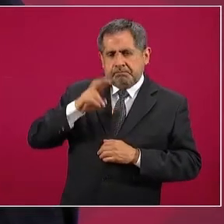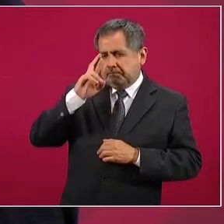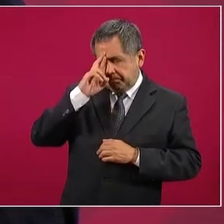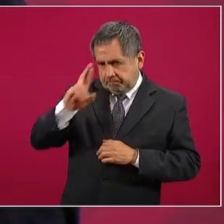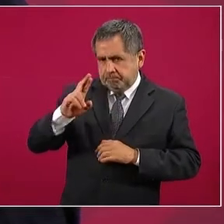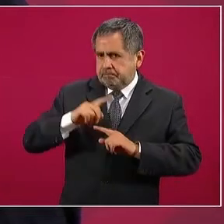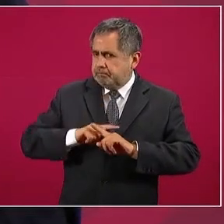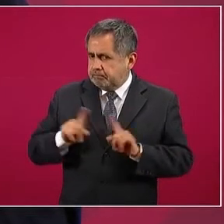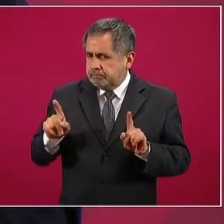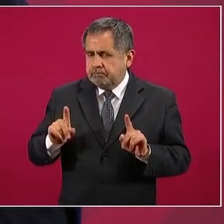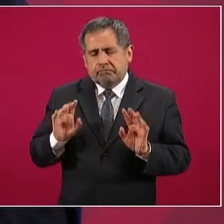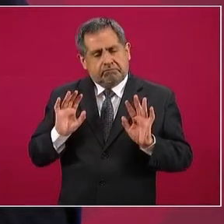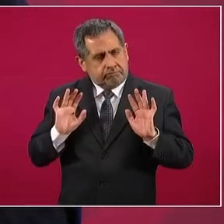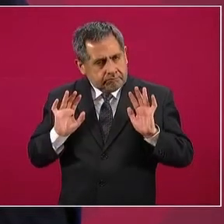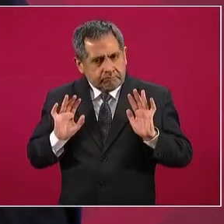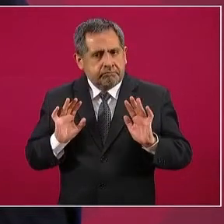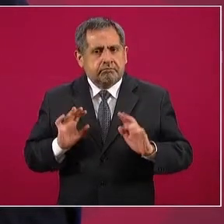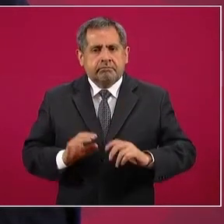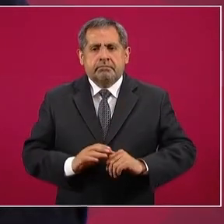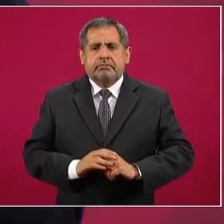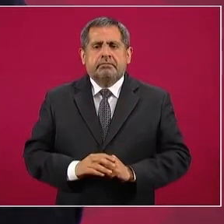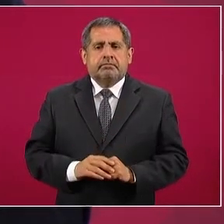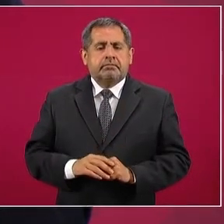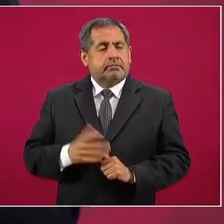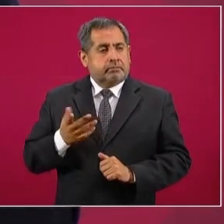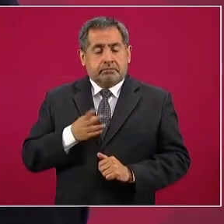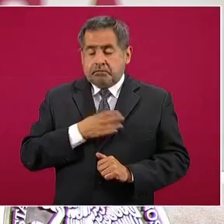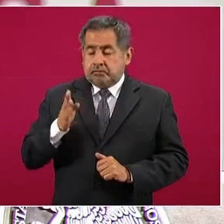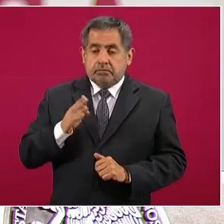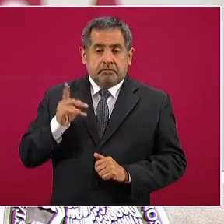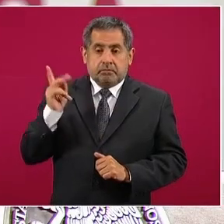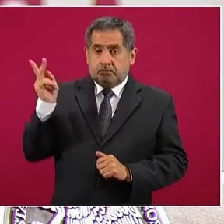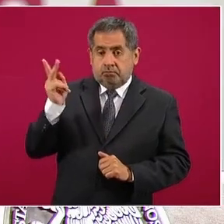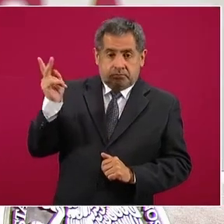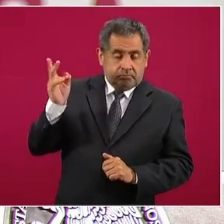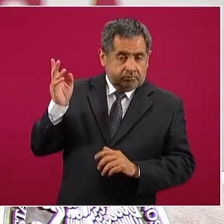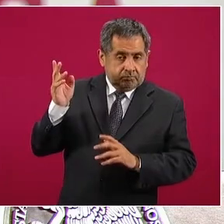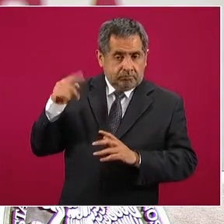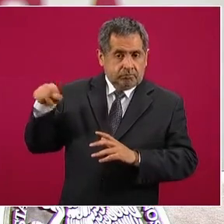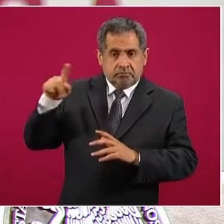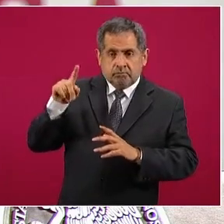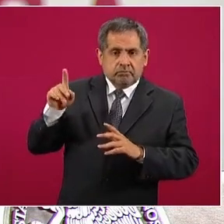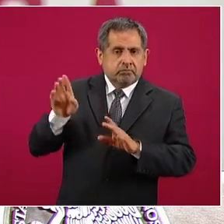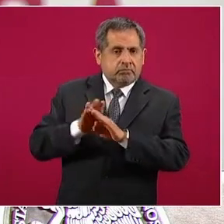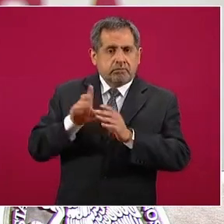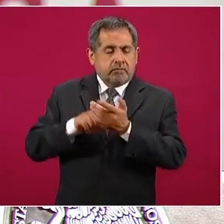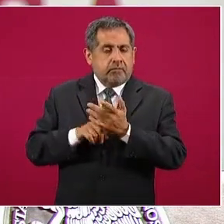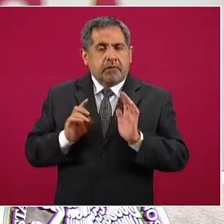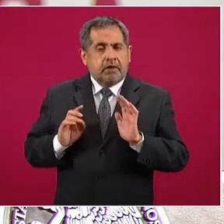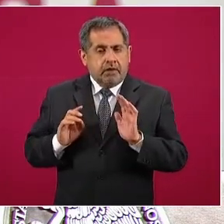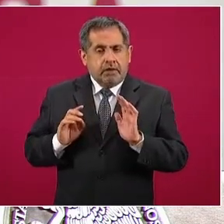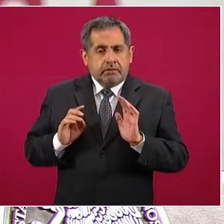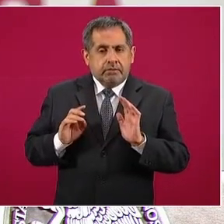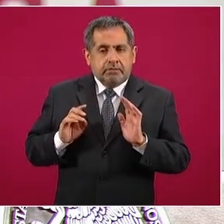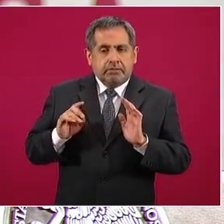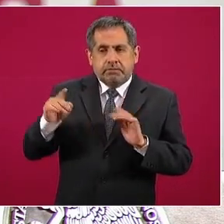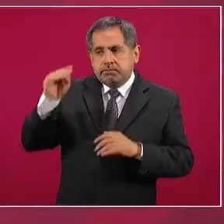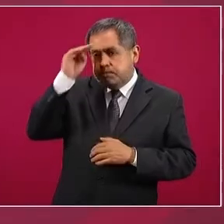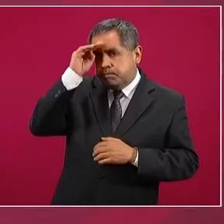y qué bien que ellos están buscando